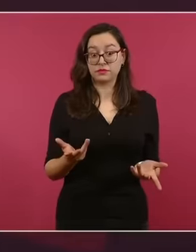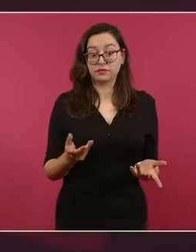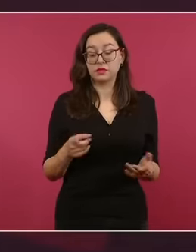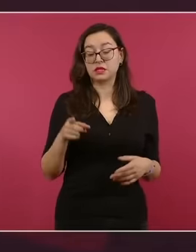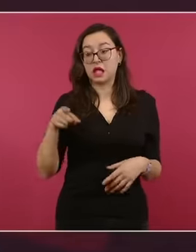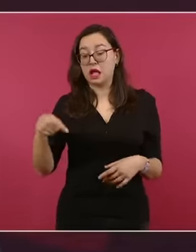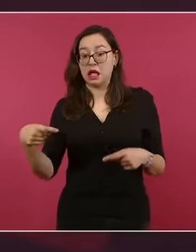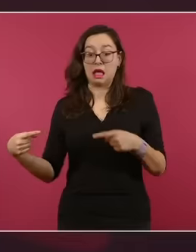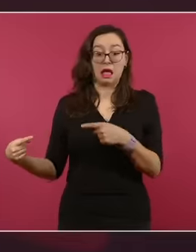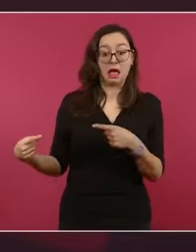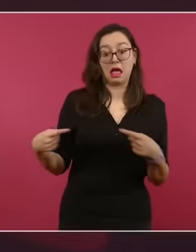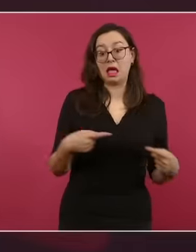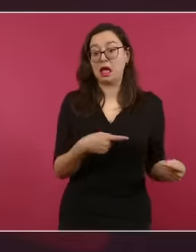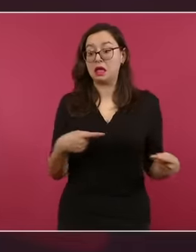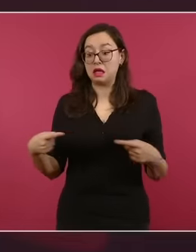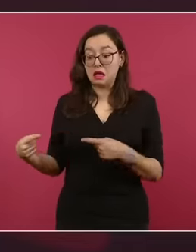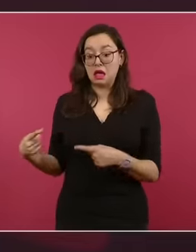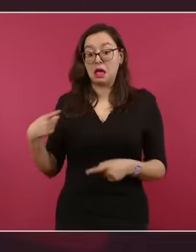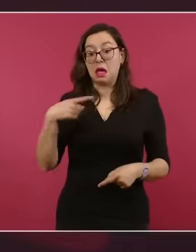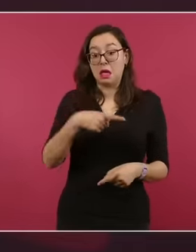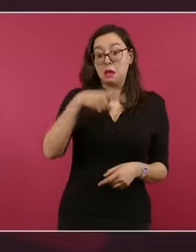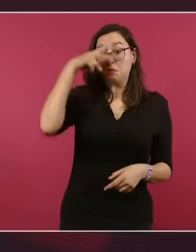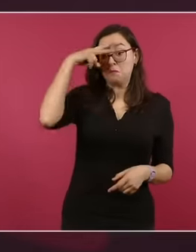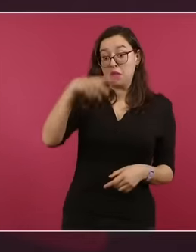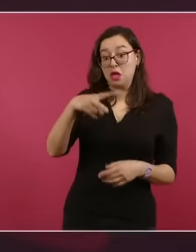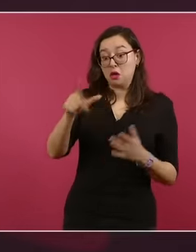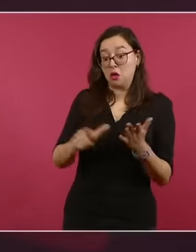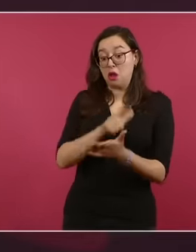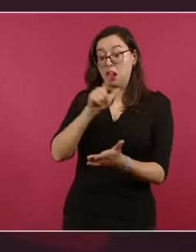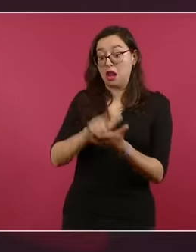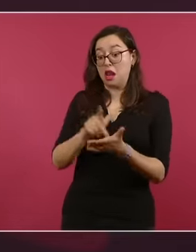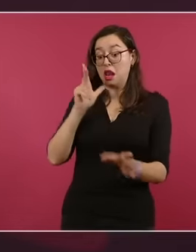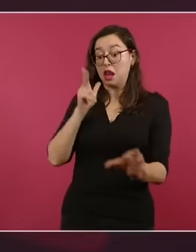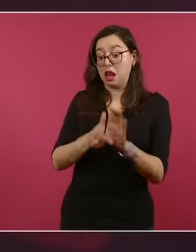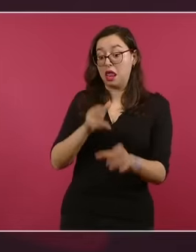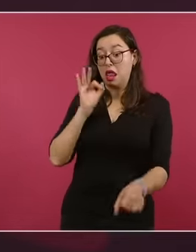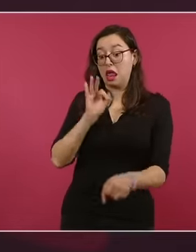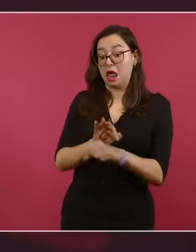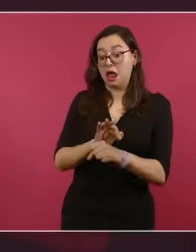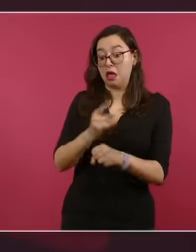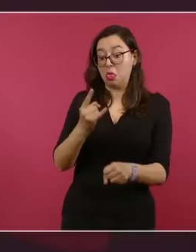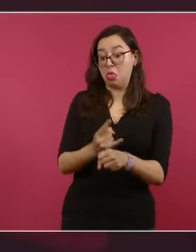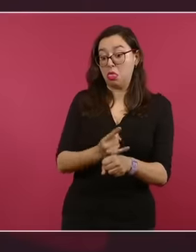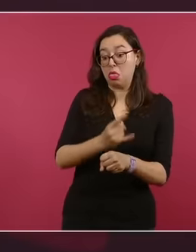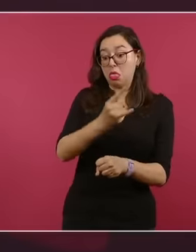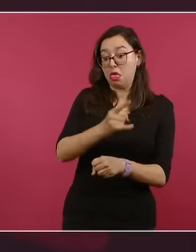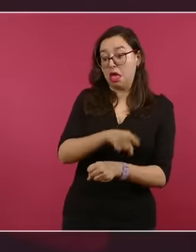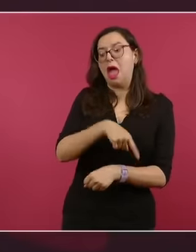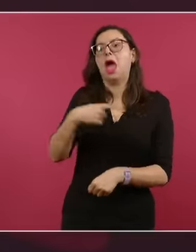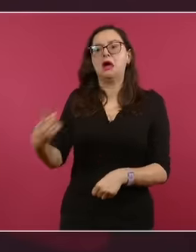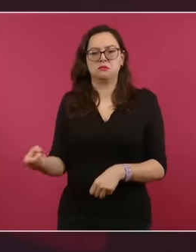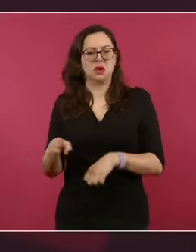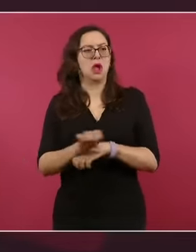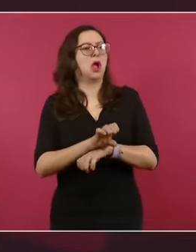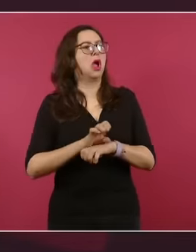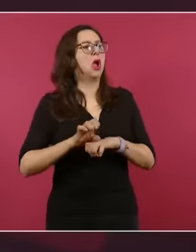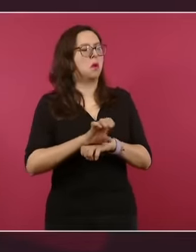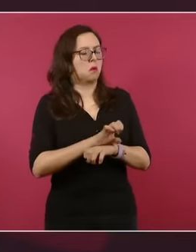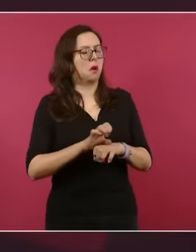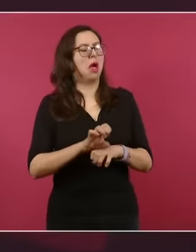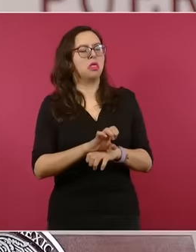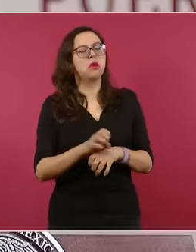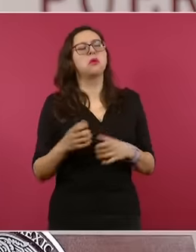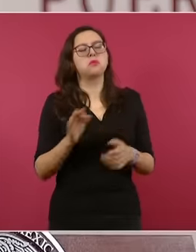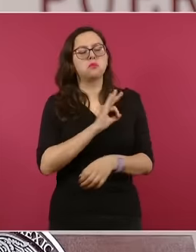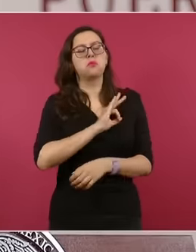razón de violar la Convención de Viena. No hay duda. Ecuador violó la Convención de Viena sobre Relaciones